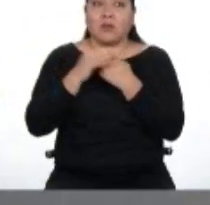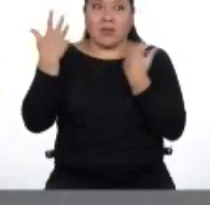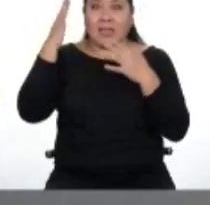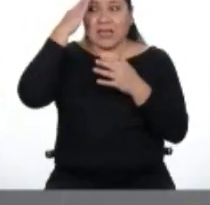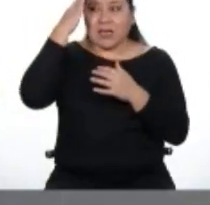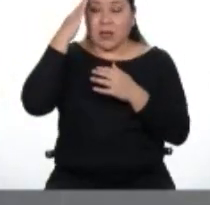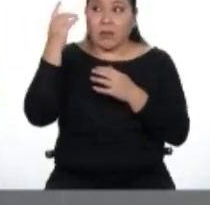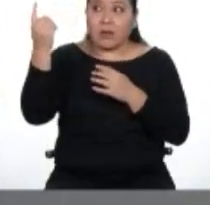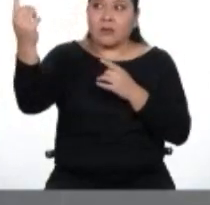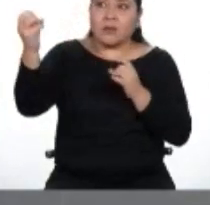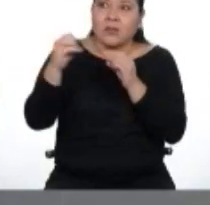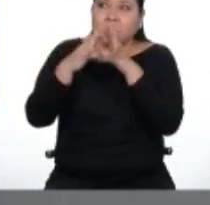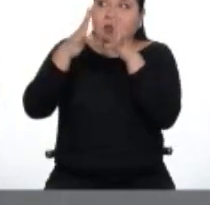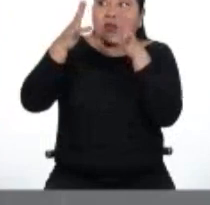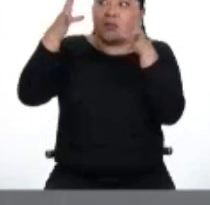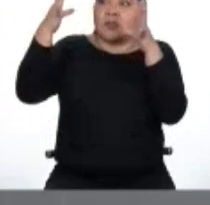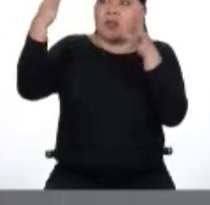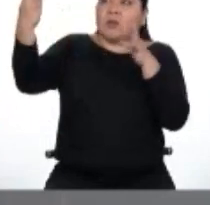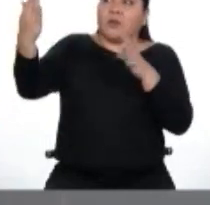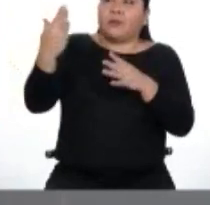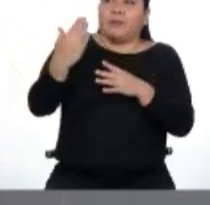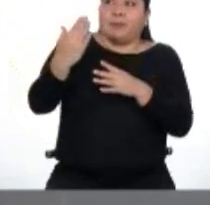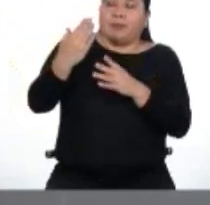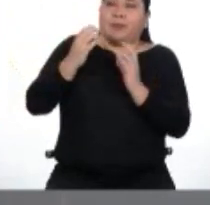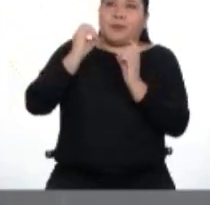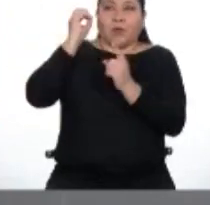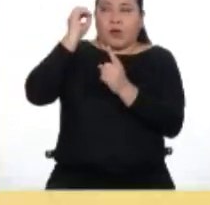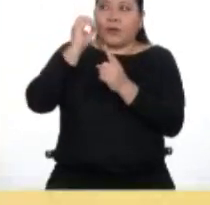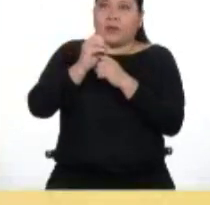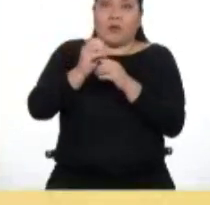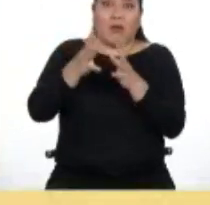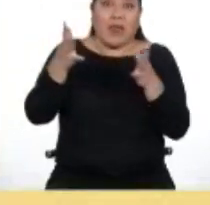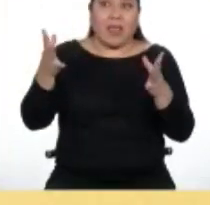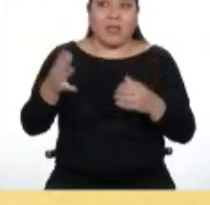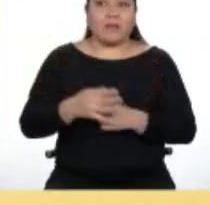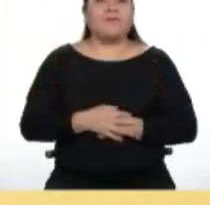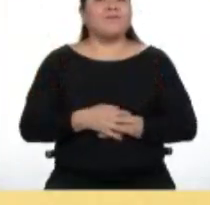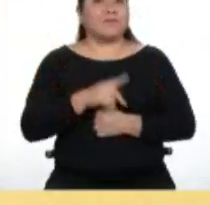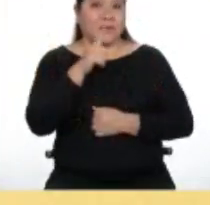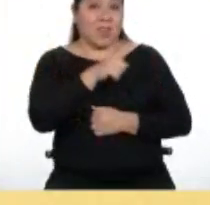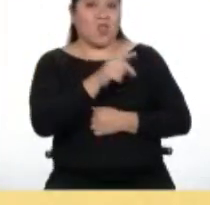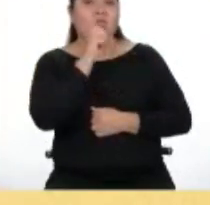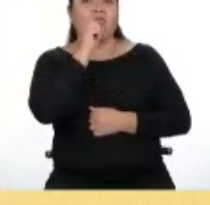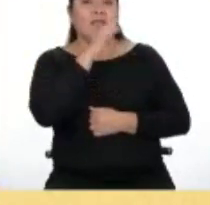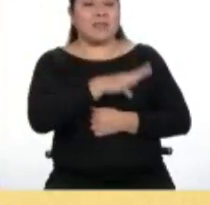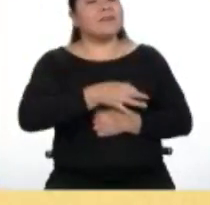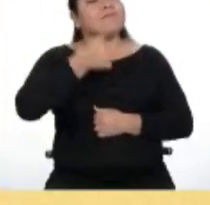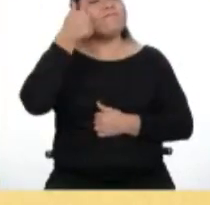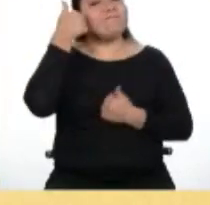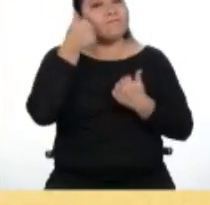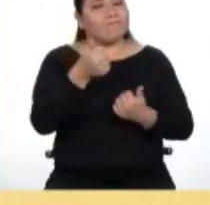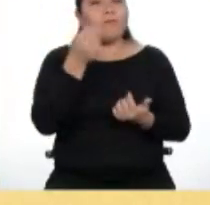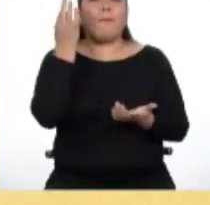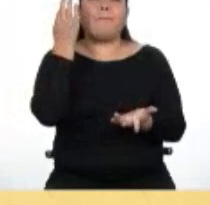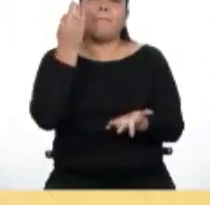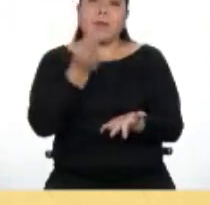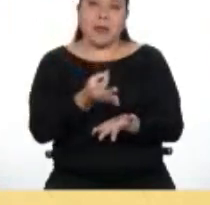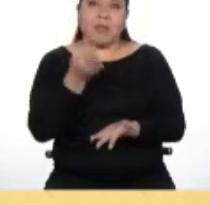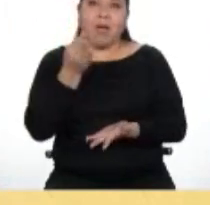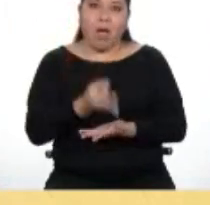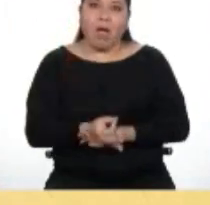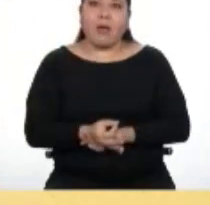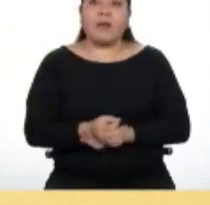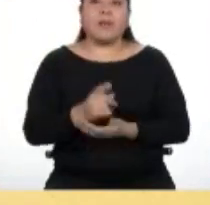venir y es muy grande, pero que significa un reto inmenso, por ejemplo. Lo que dices es cierto, Rodrigo. Las